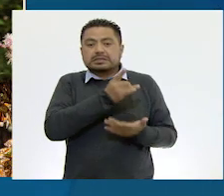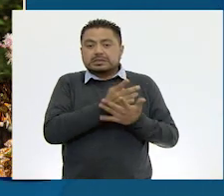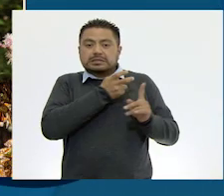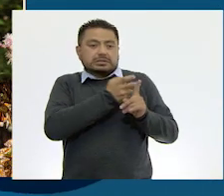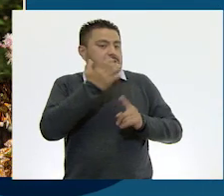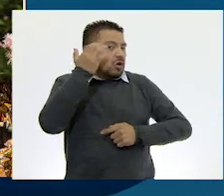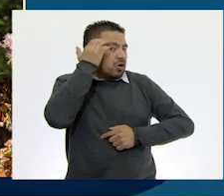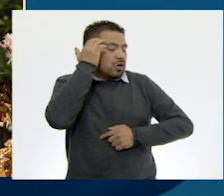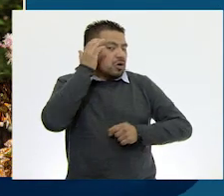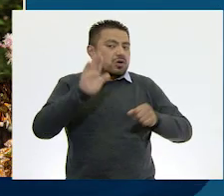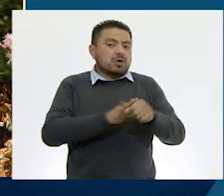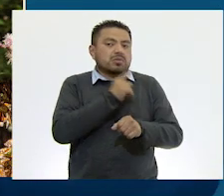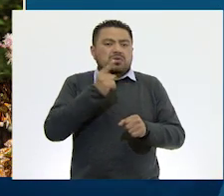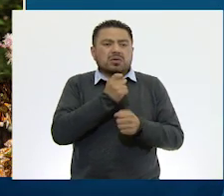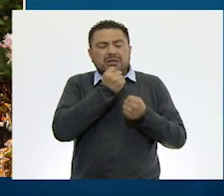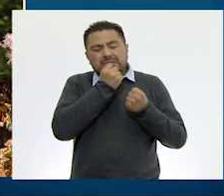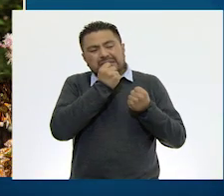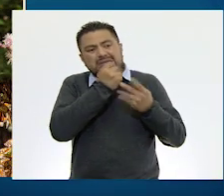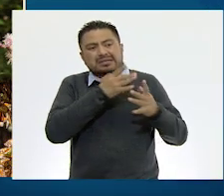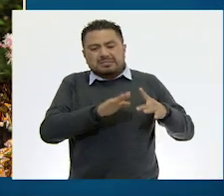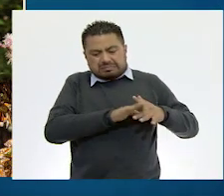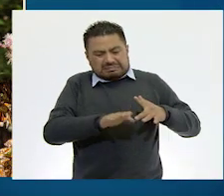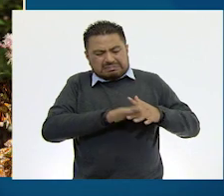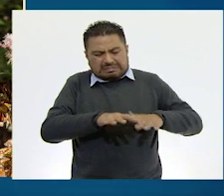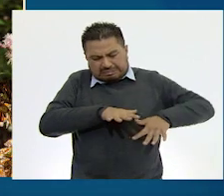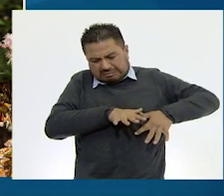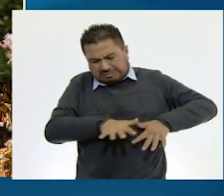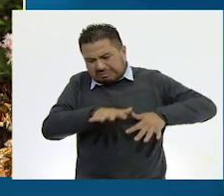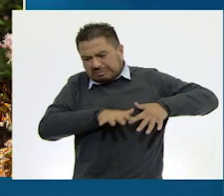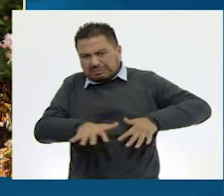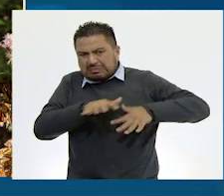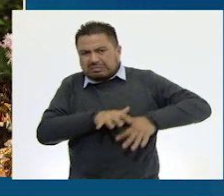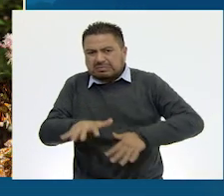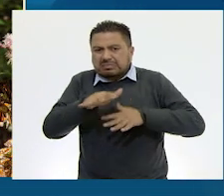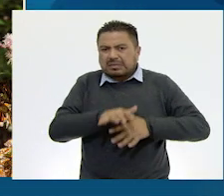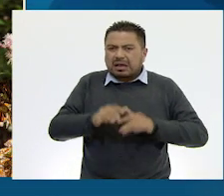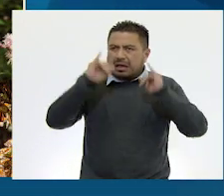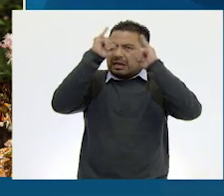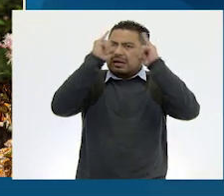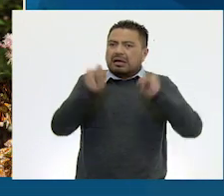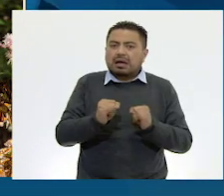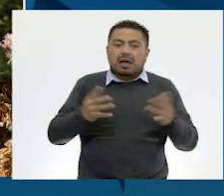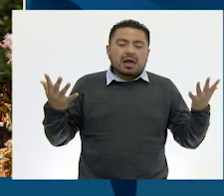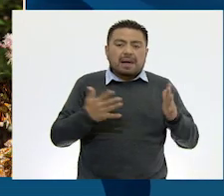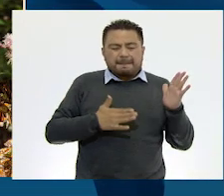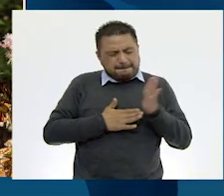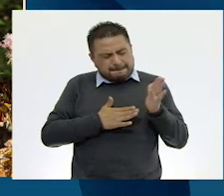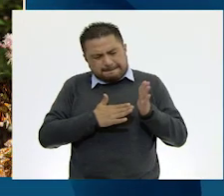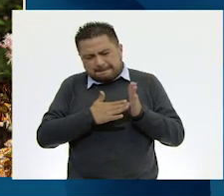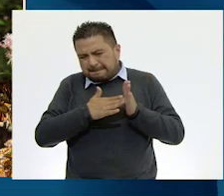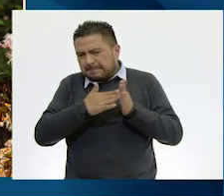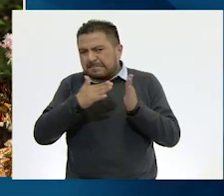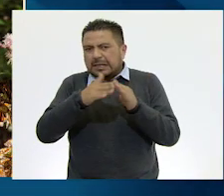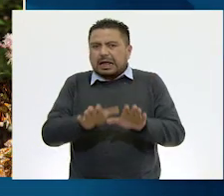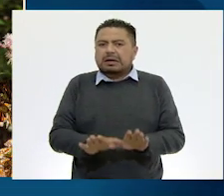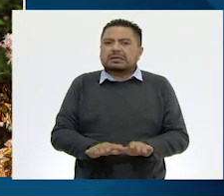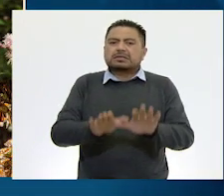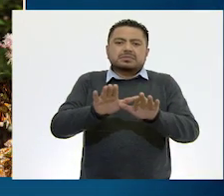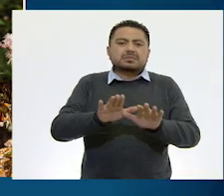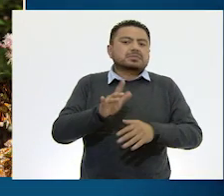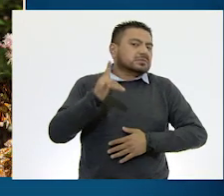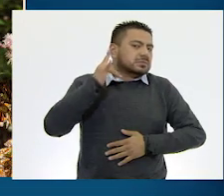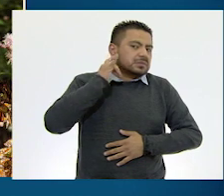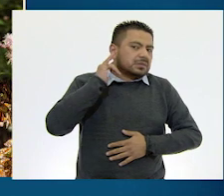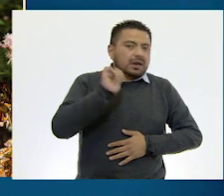conocidas por la increíble migración masiva que cada invierno lleva a millones de ejemplares a California